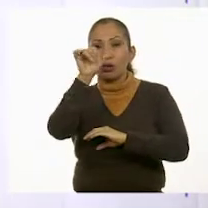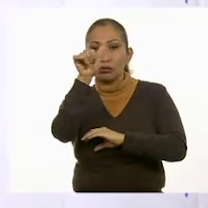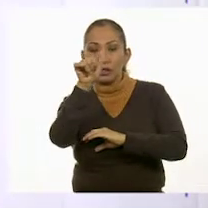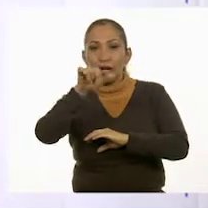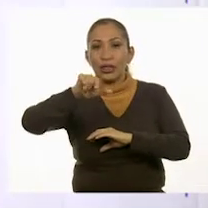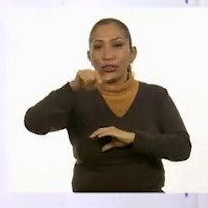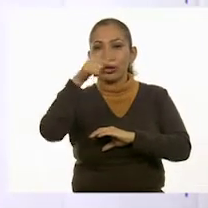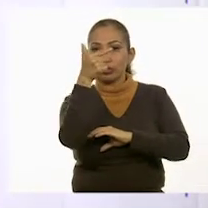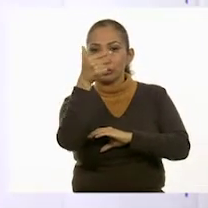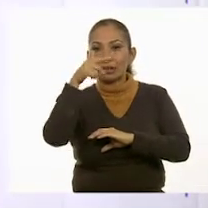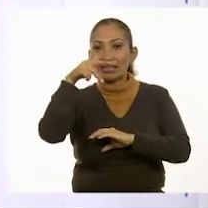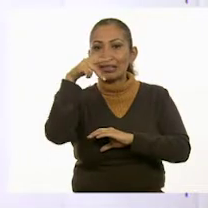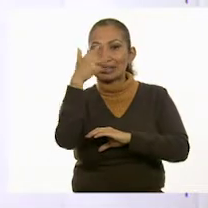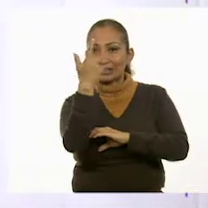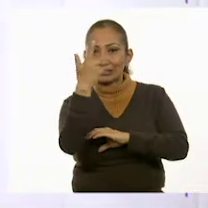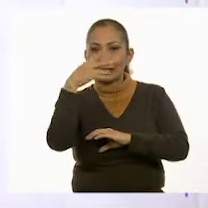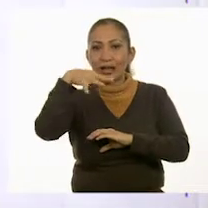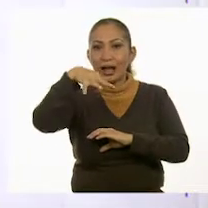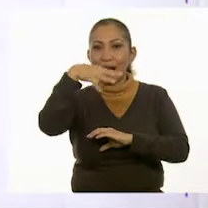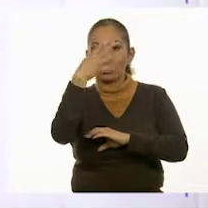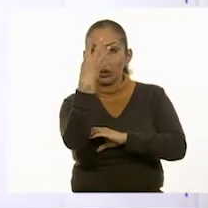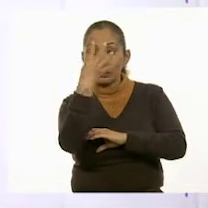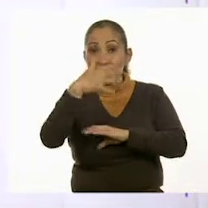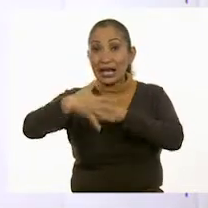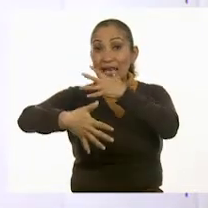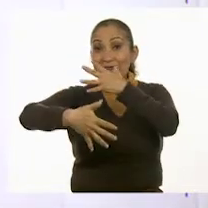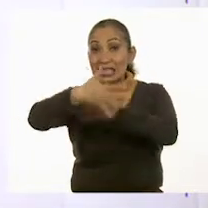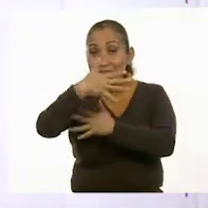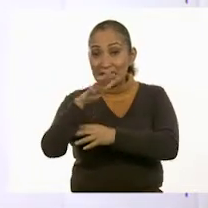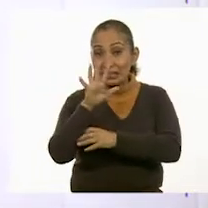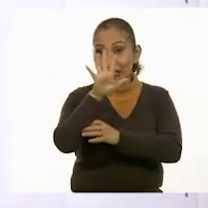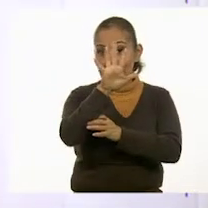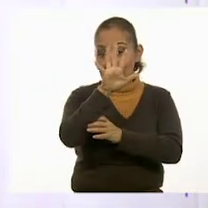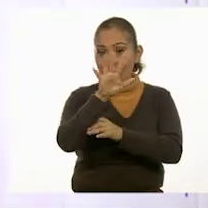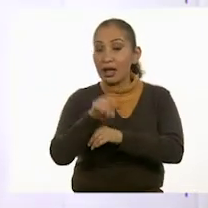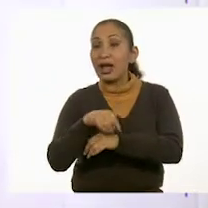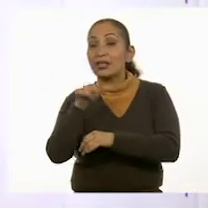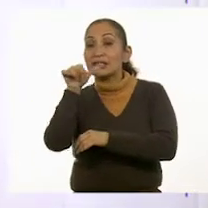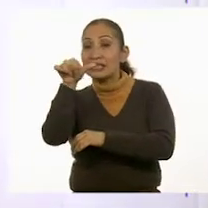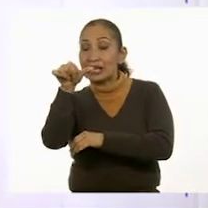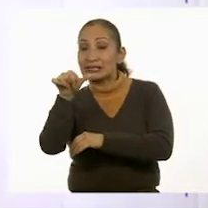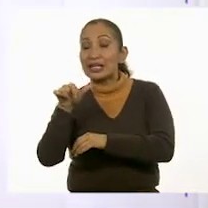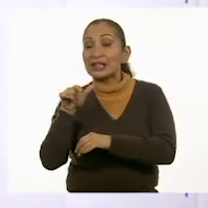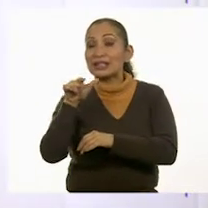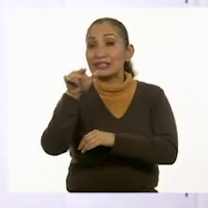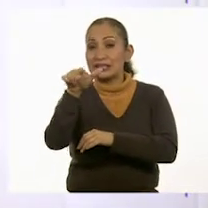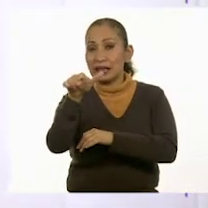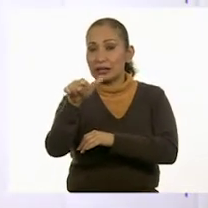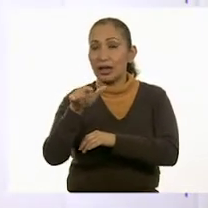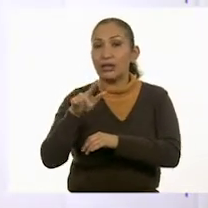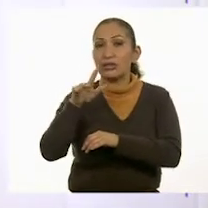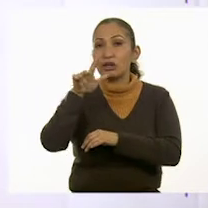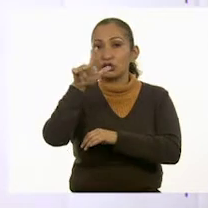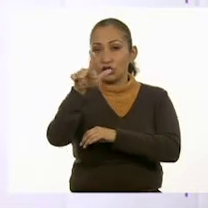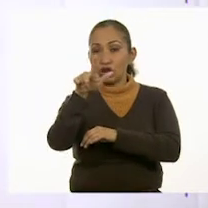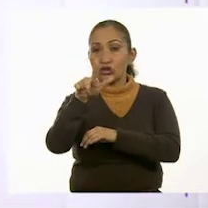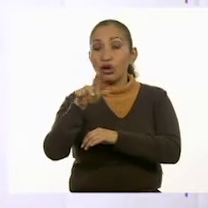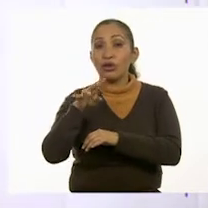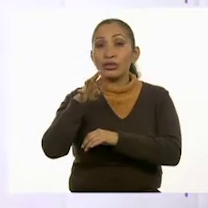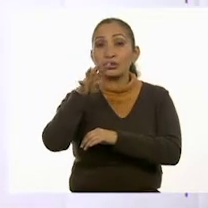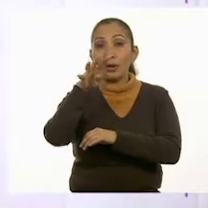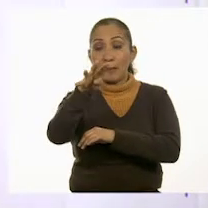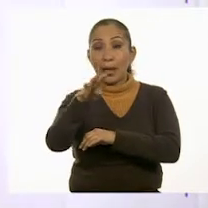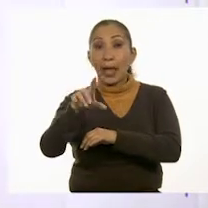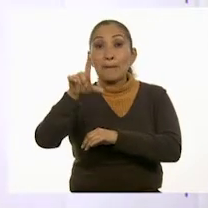11, 12, 13, 14, 15, 16, 17, 18,